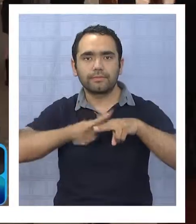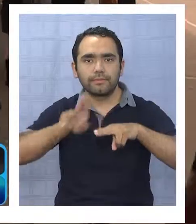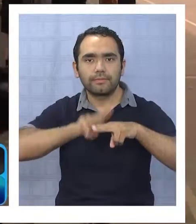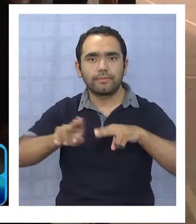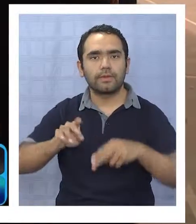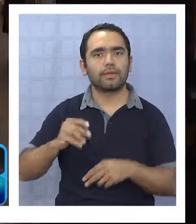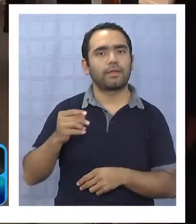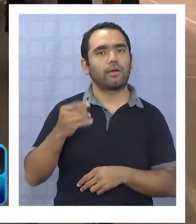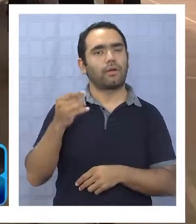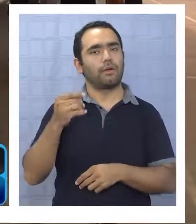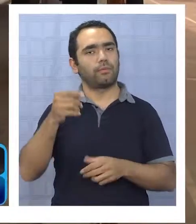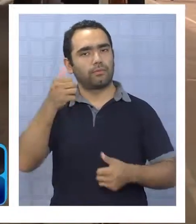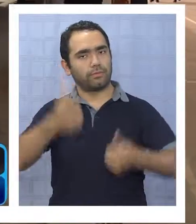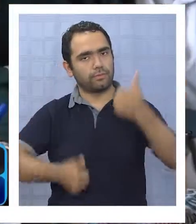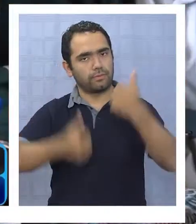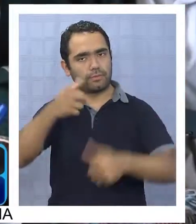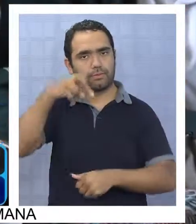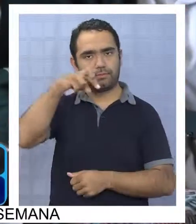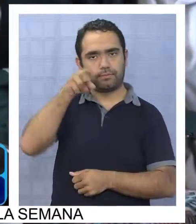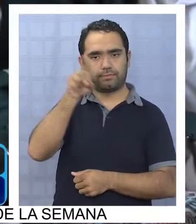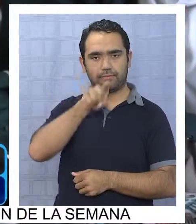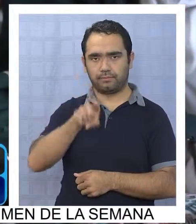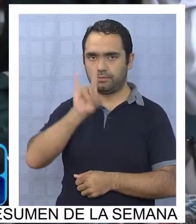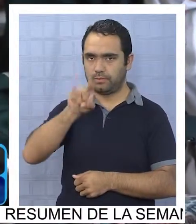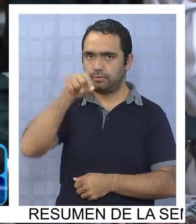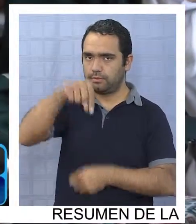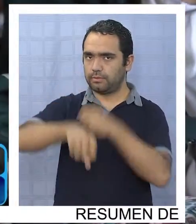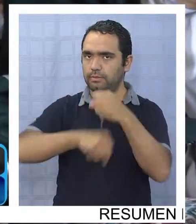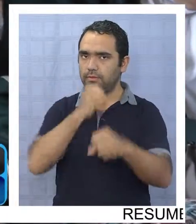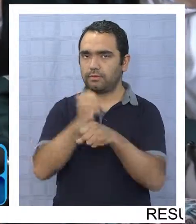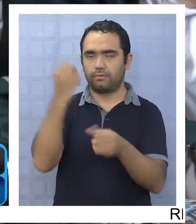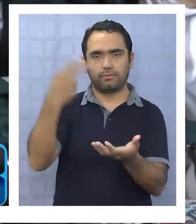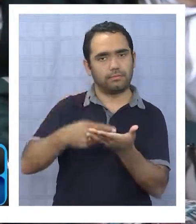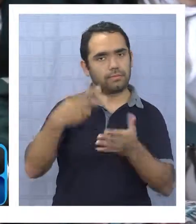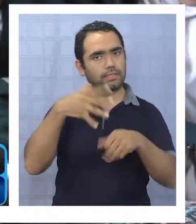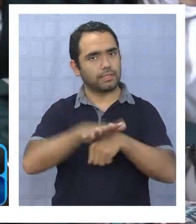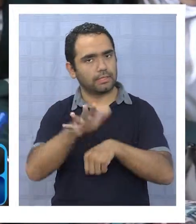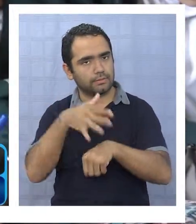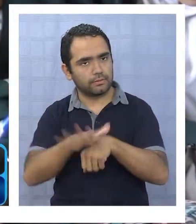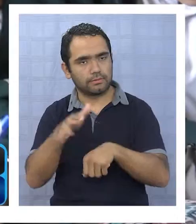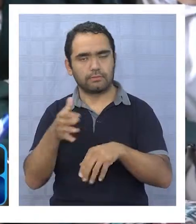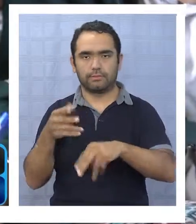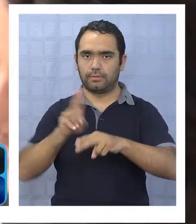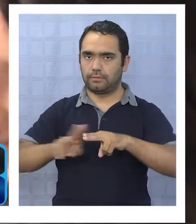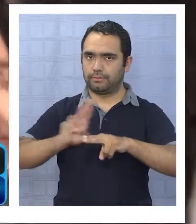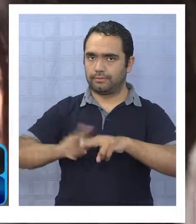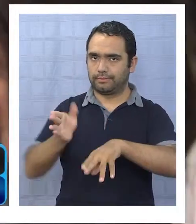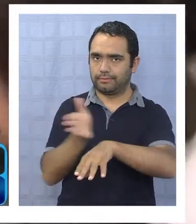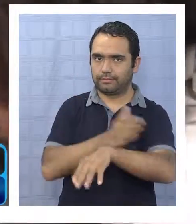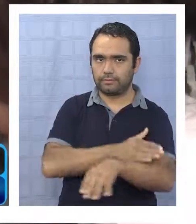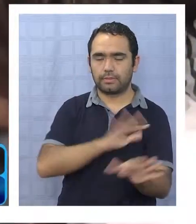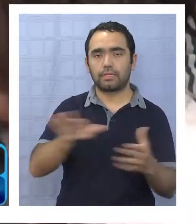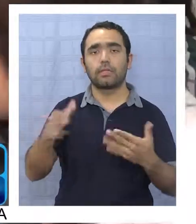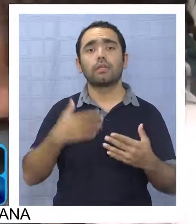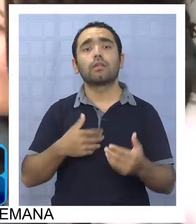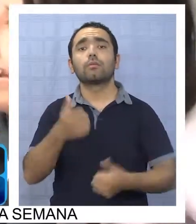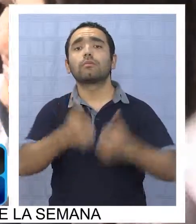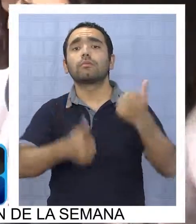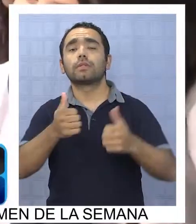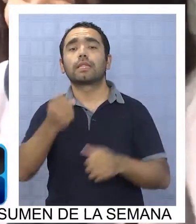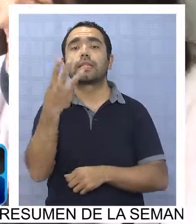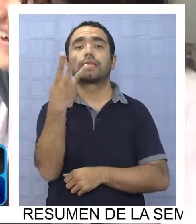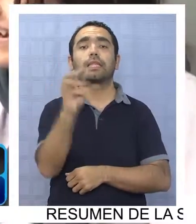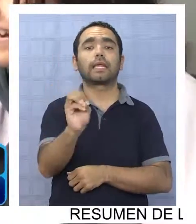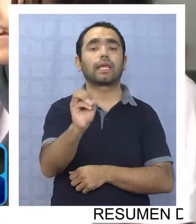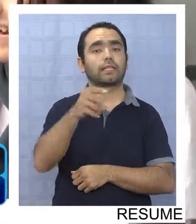prueba de selección universitaria, PSU, de este año 2015. El examen se rendirá los días 30 de